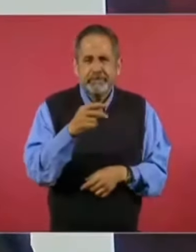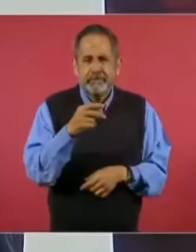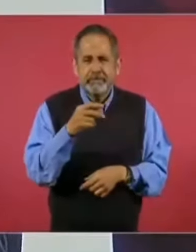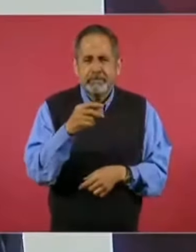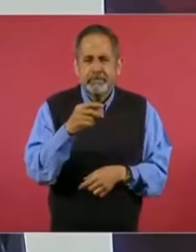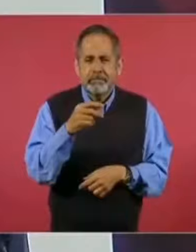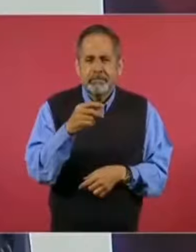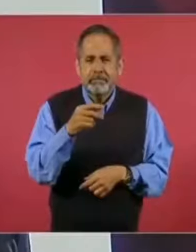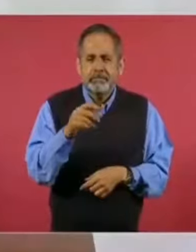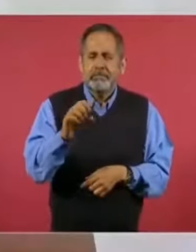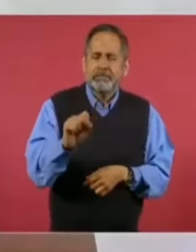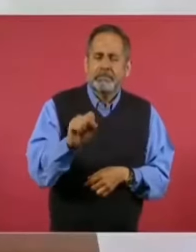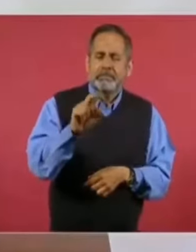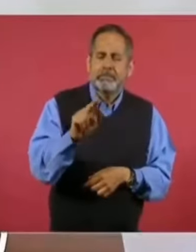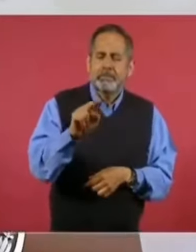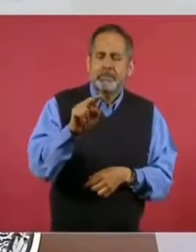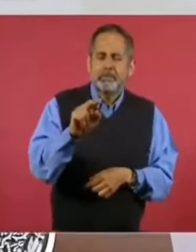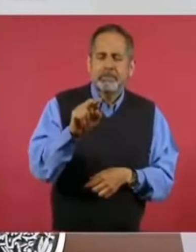Zuckerman. Zuckerman.